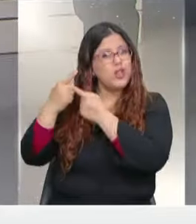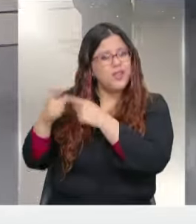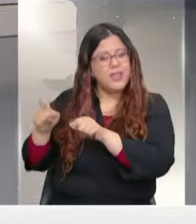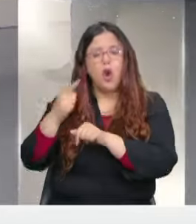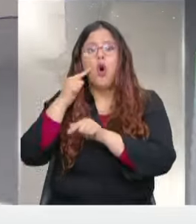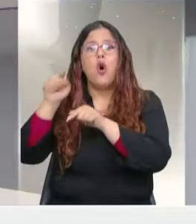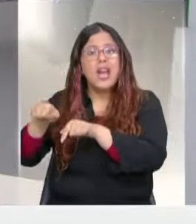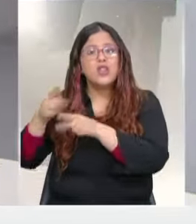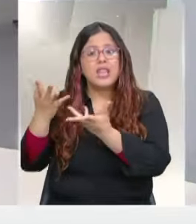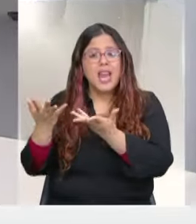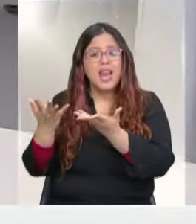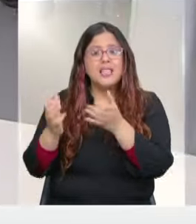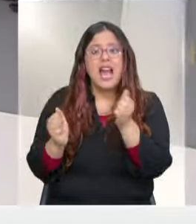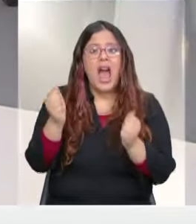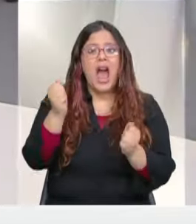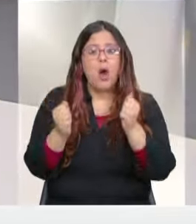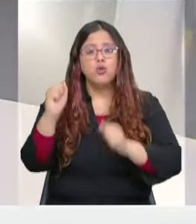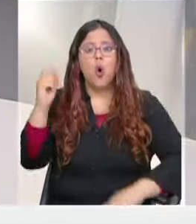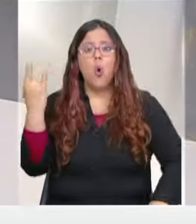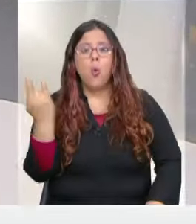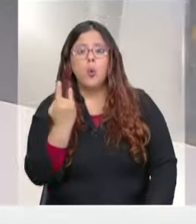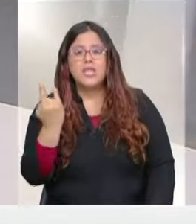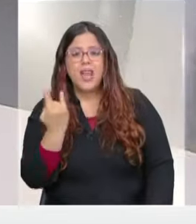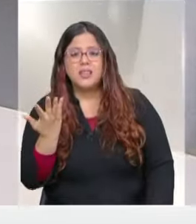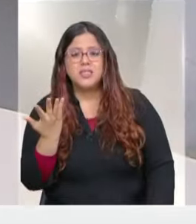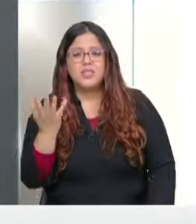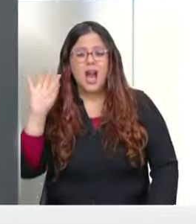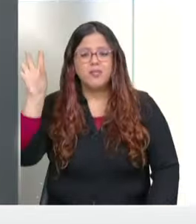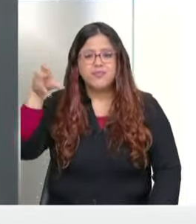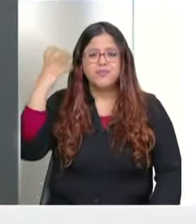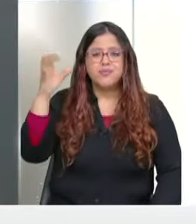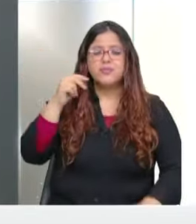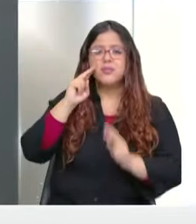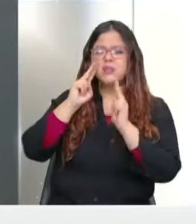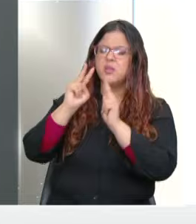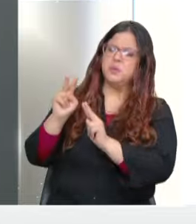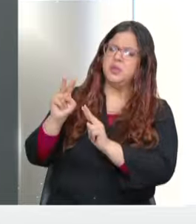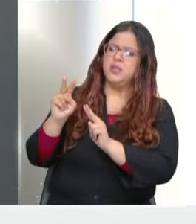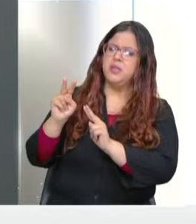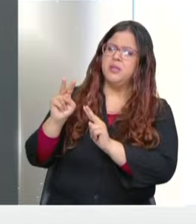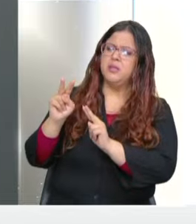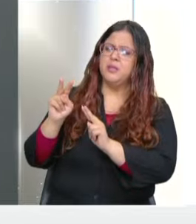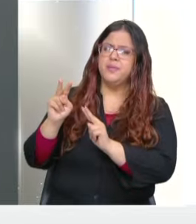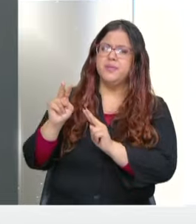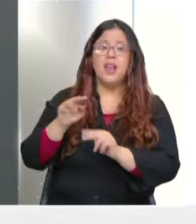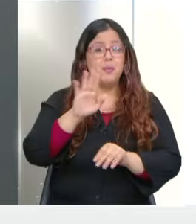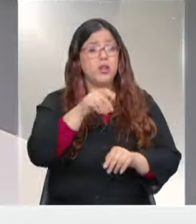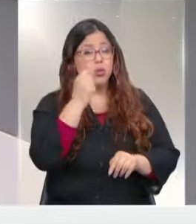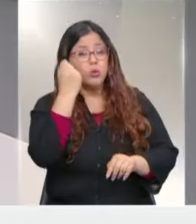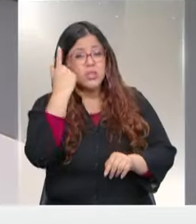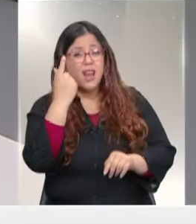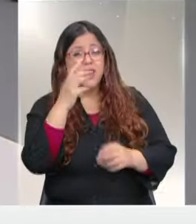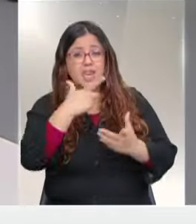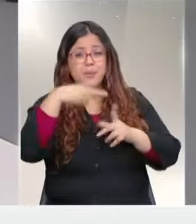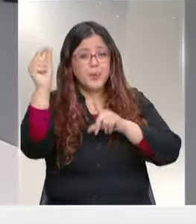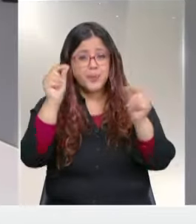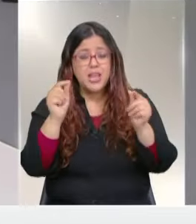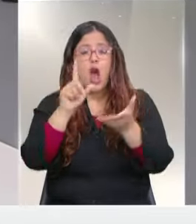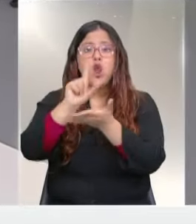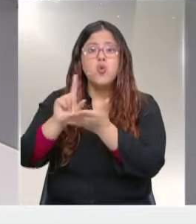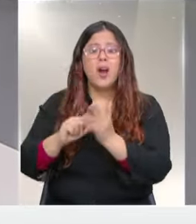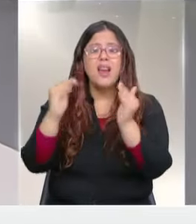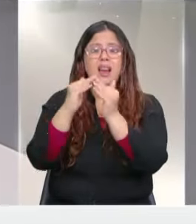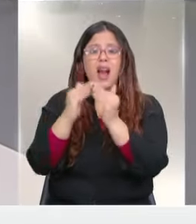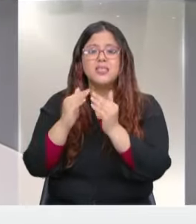Claro, son los vehículos de emergencia, además que... o sea, puesto así, uno dice... ¿Sabes a quiénes estaban evacuando? Hogares de ancianos.